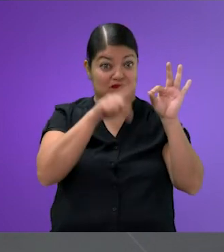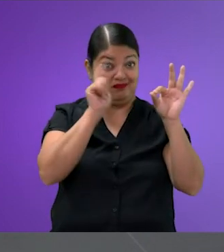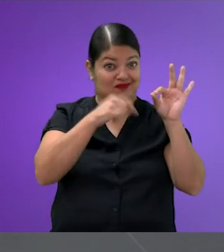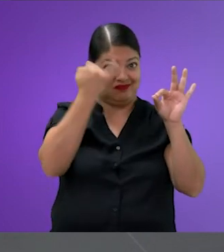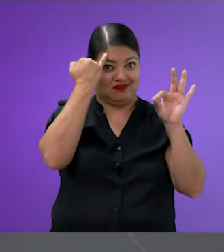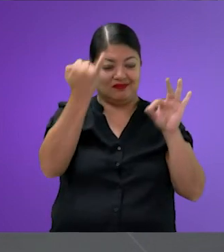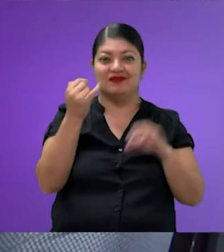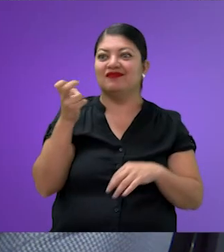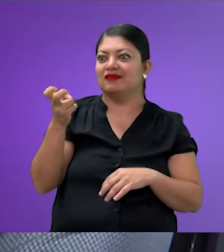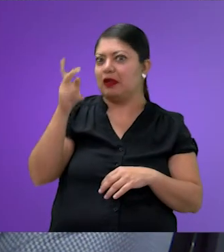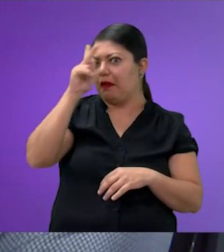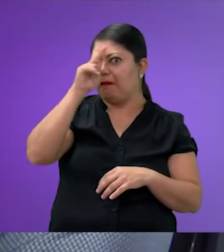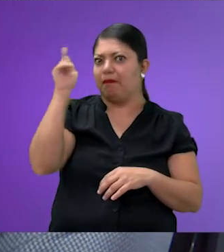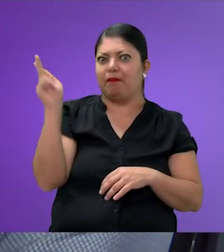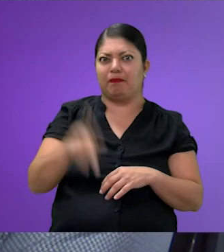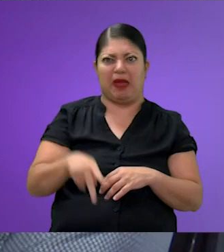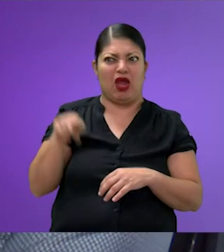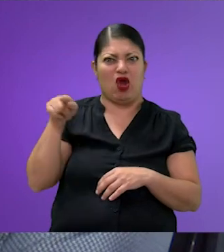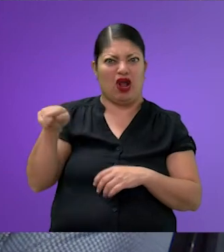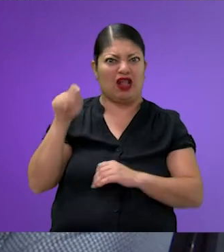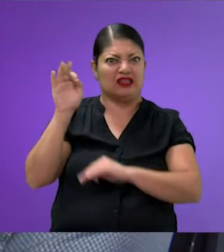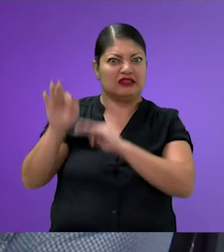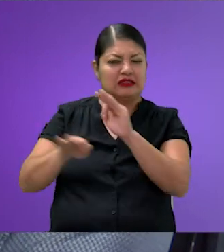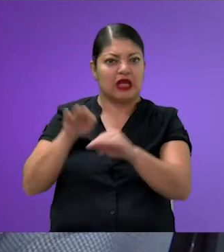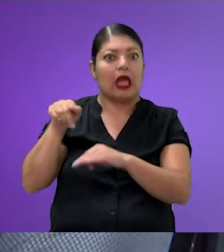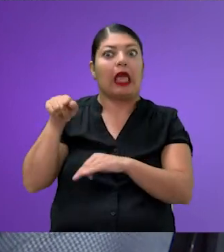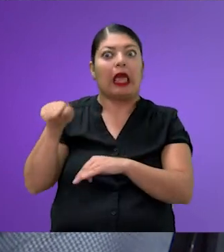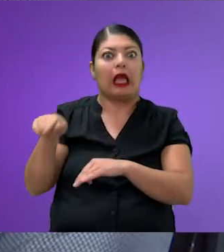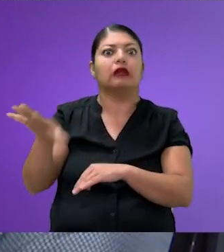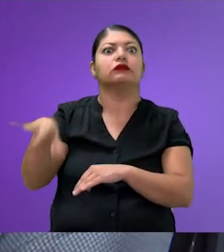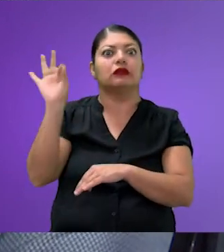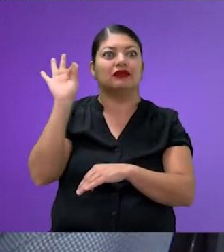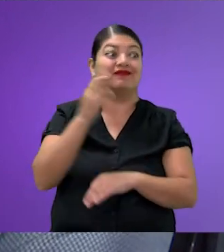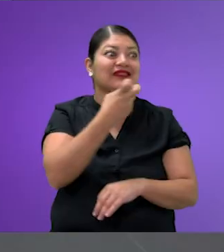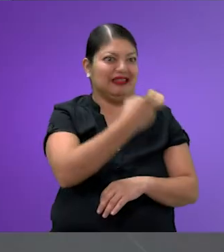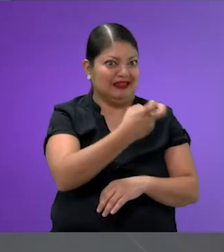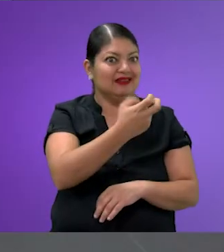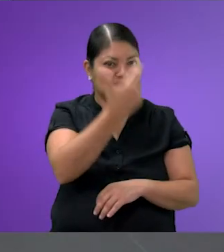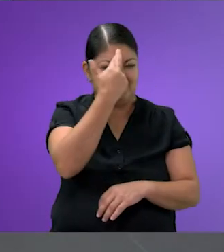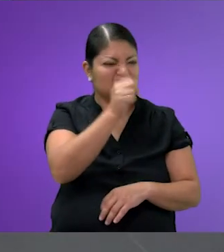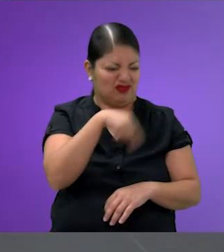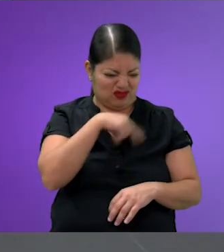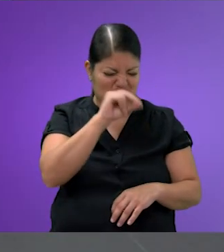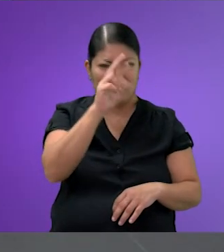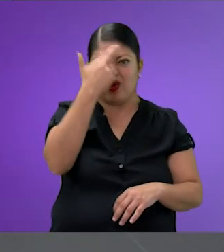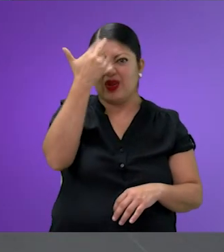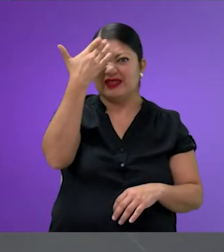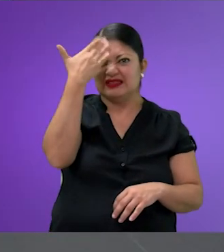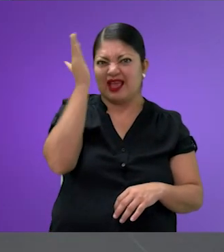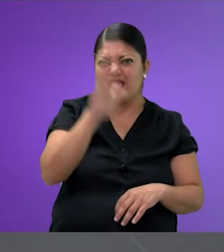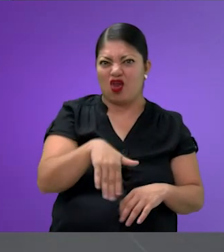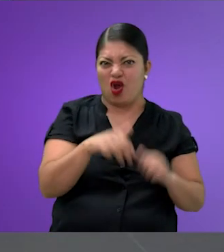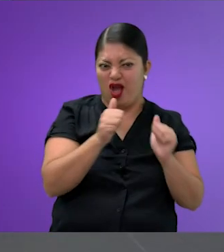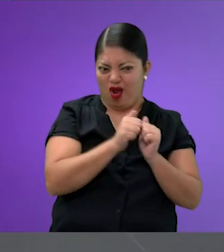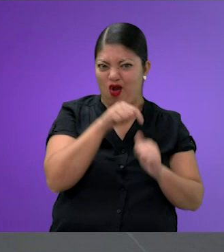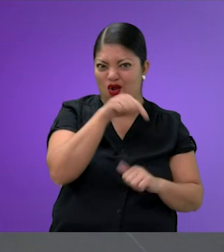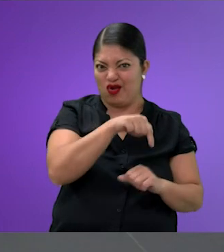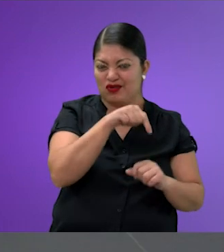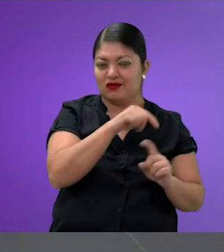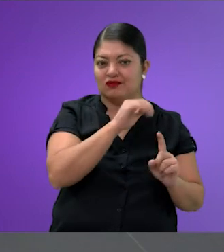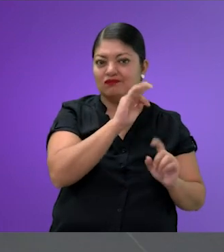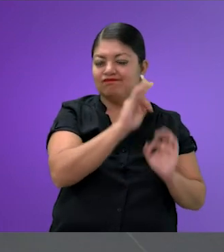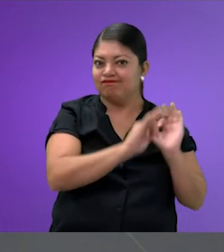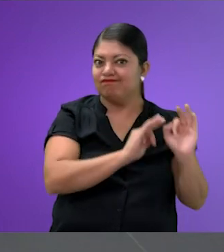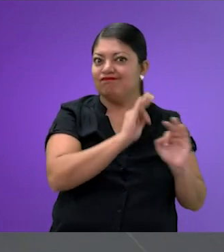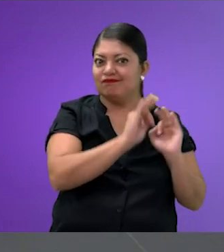hiciera. El que tenía las peores credenciales para el tema, es el que termina eligiendo, ¿no? No me acuerdo realmente si es una señora la que está con él, que es así